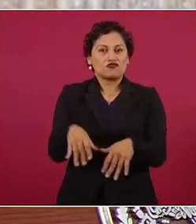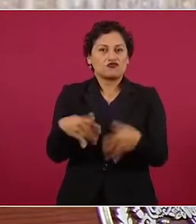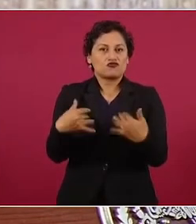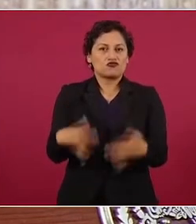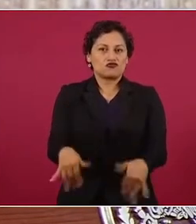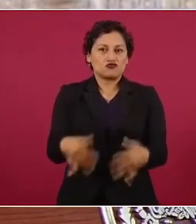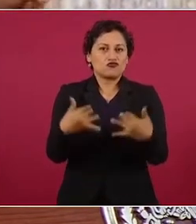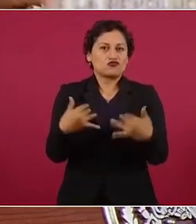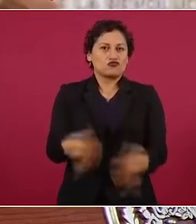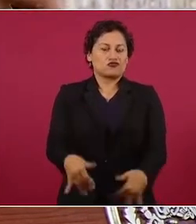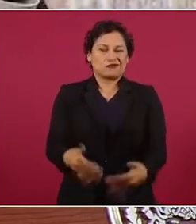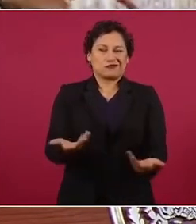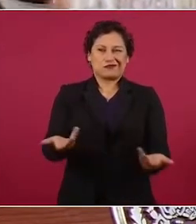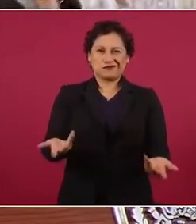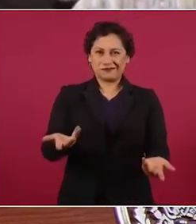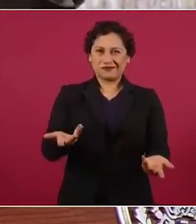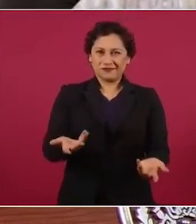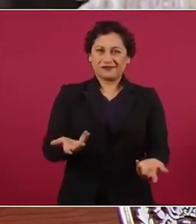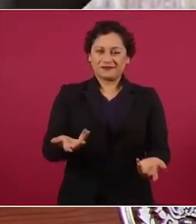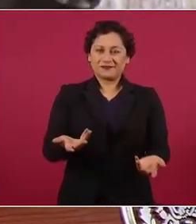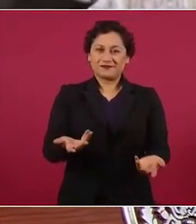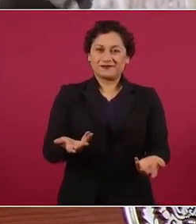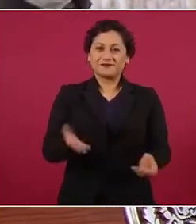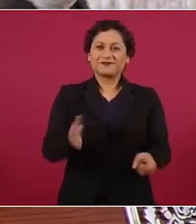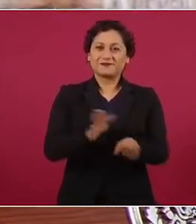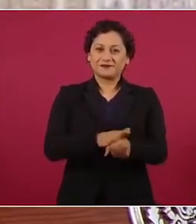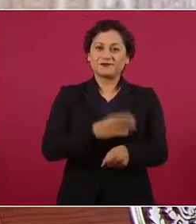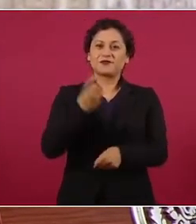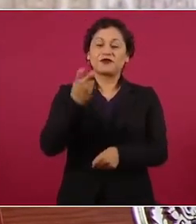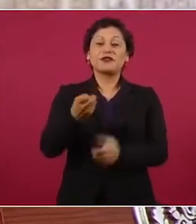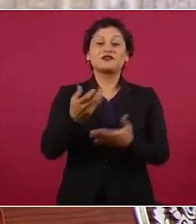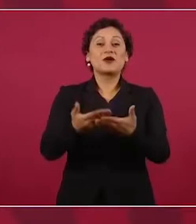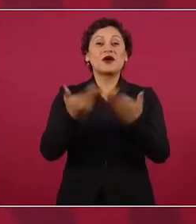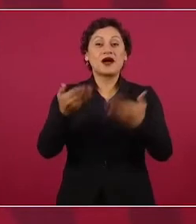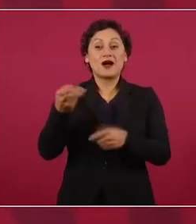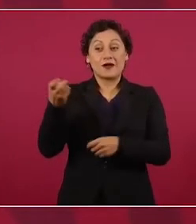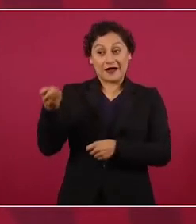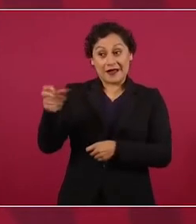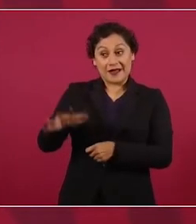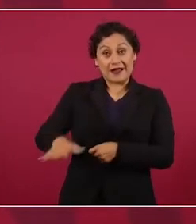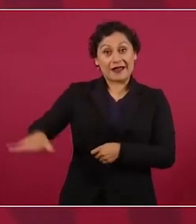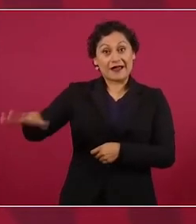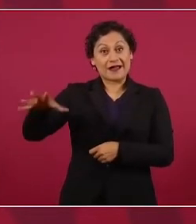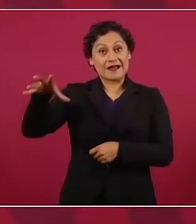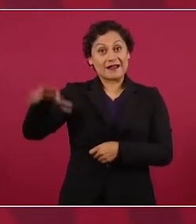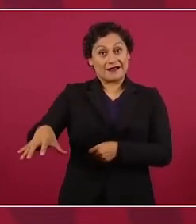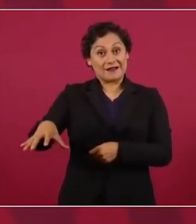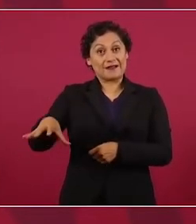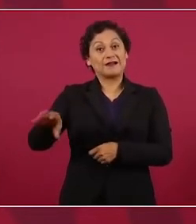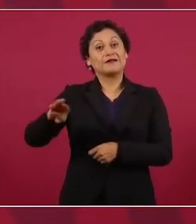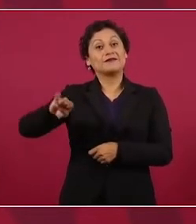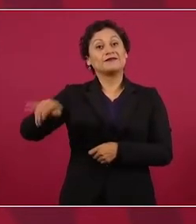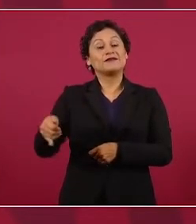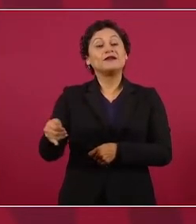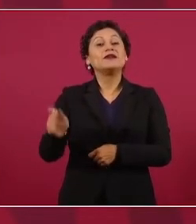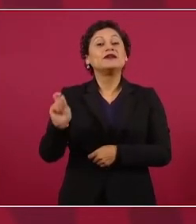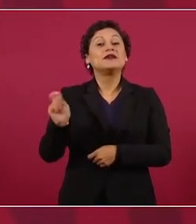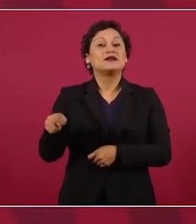Entonces, ahora ahí, en esa demarcación, es donde se descubrió